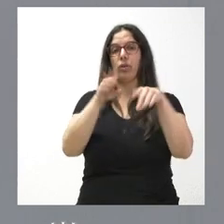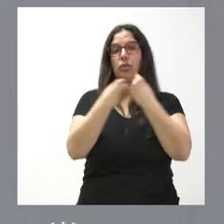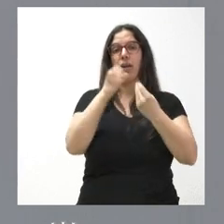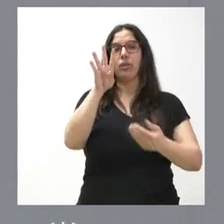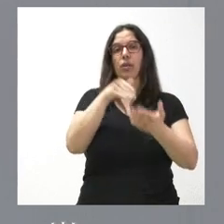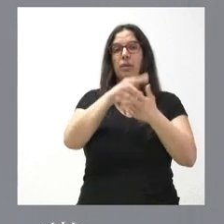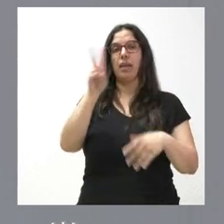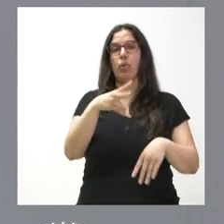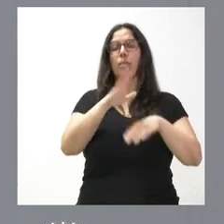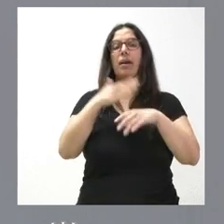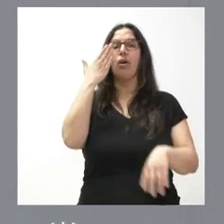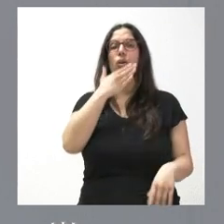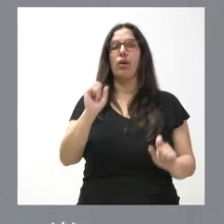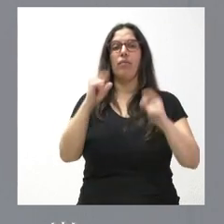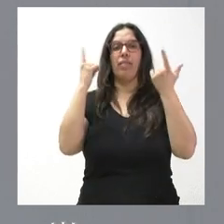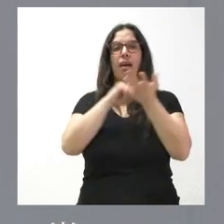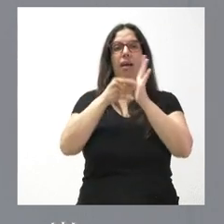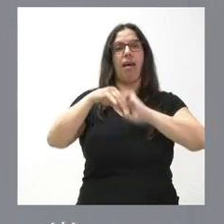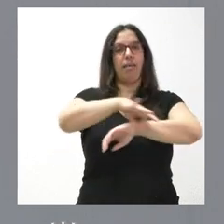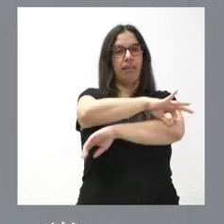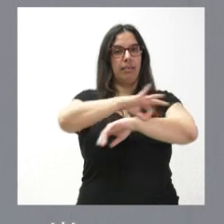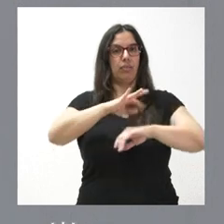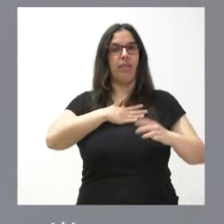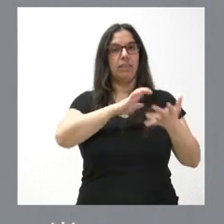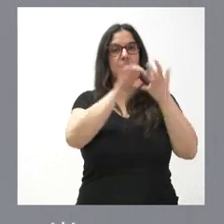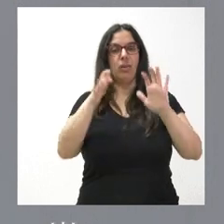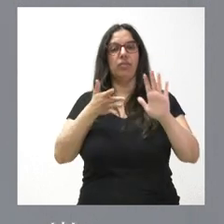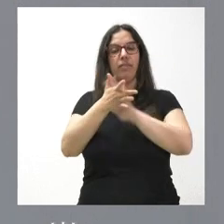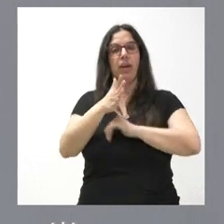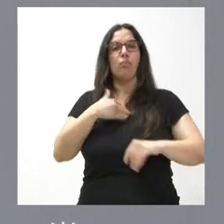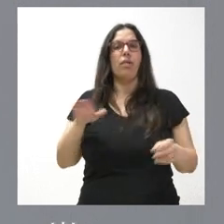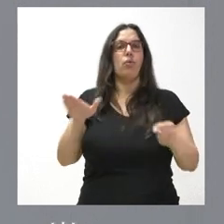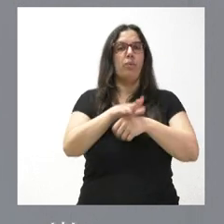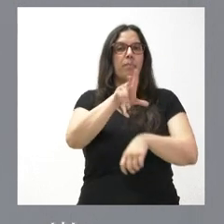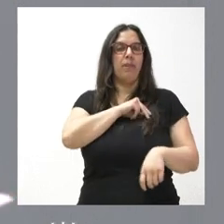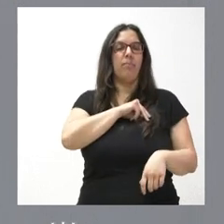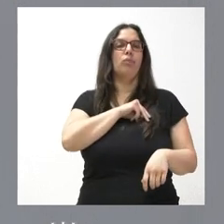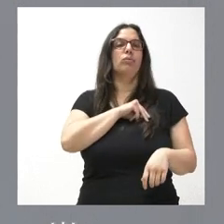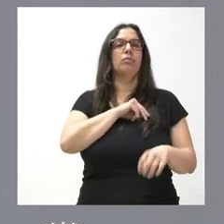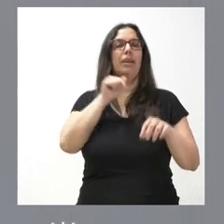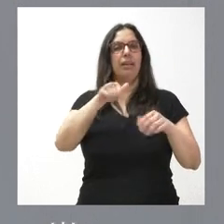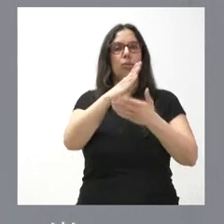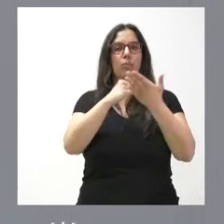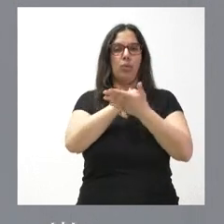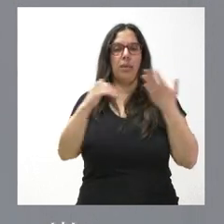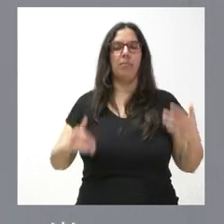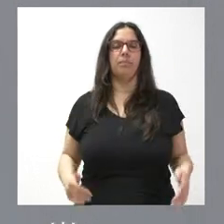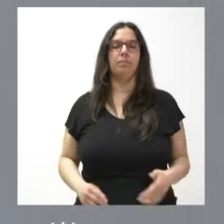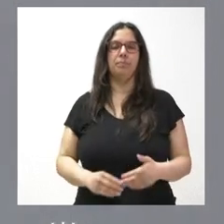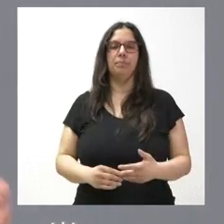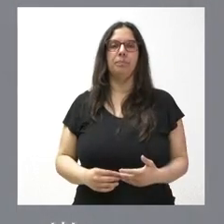otorga al Colegio Oficial de Arquitectos de Castilla y León y permite financiar estos premios de arquitectura y urbanismo en nuestra comunidad autónoma.